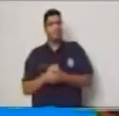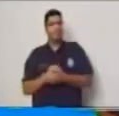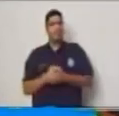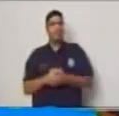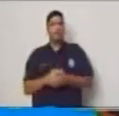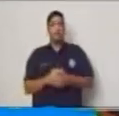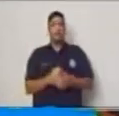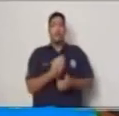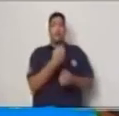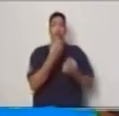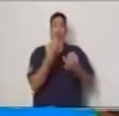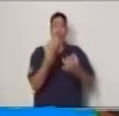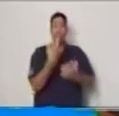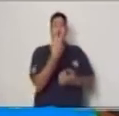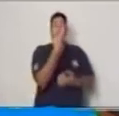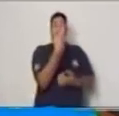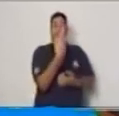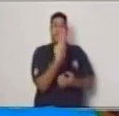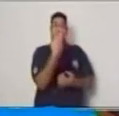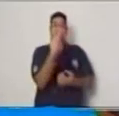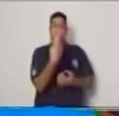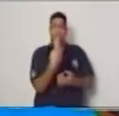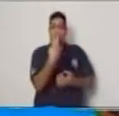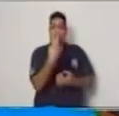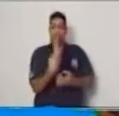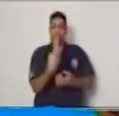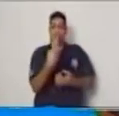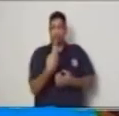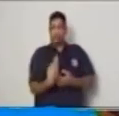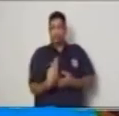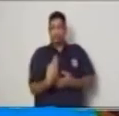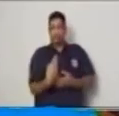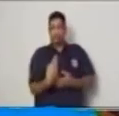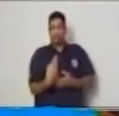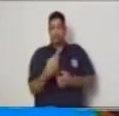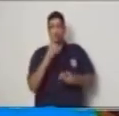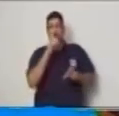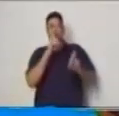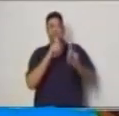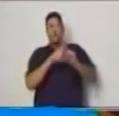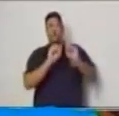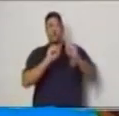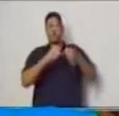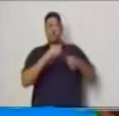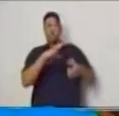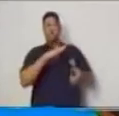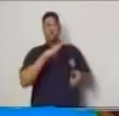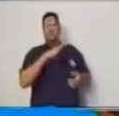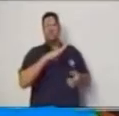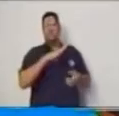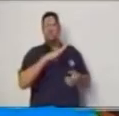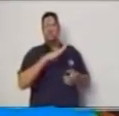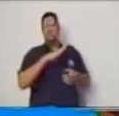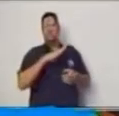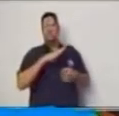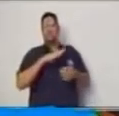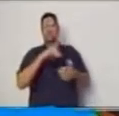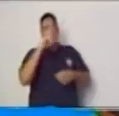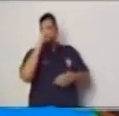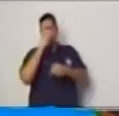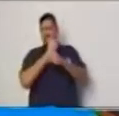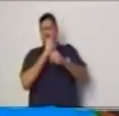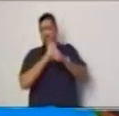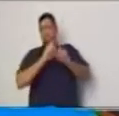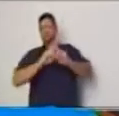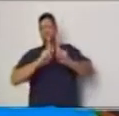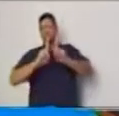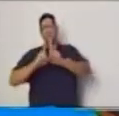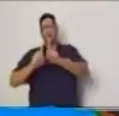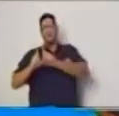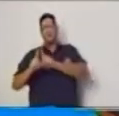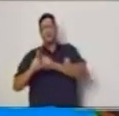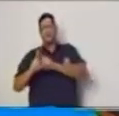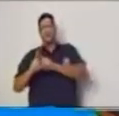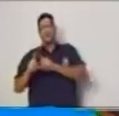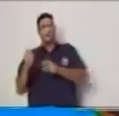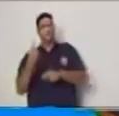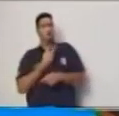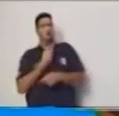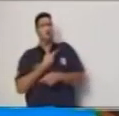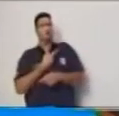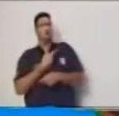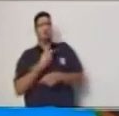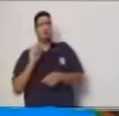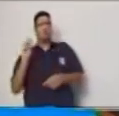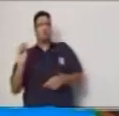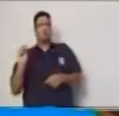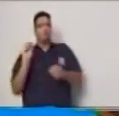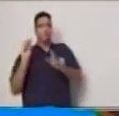también pueden tener una función distinta a solo colocarse dentro de